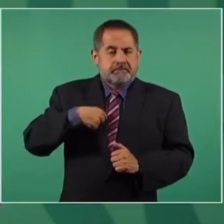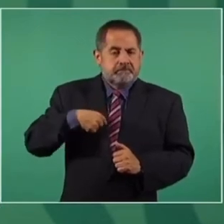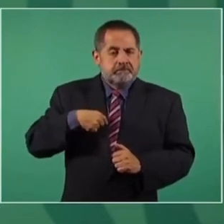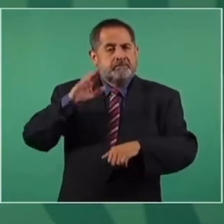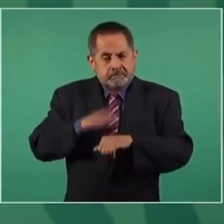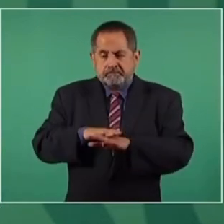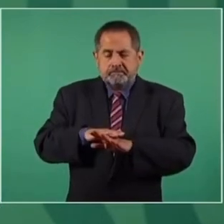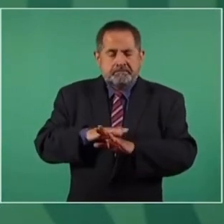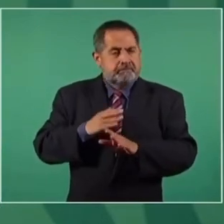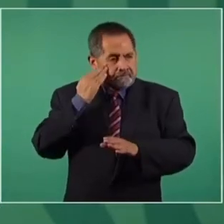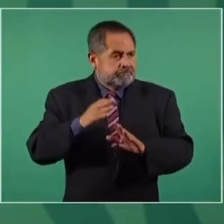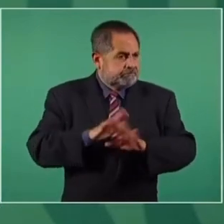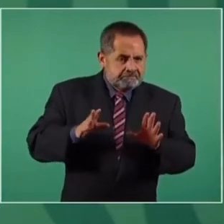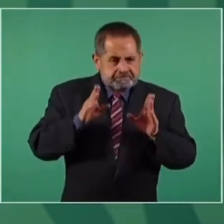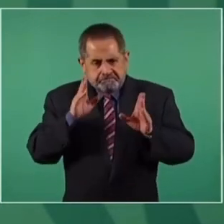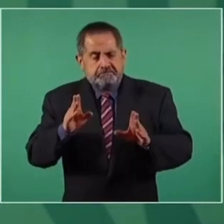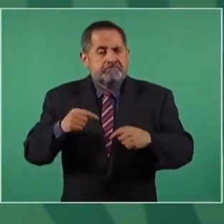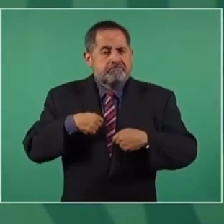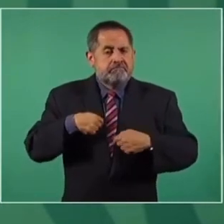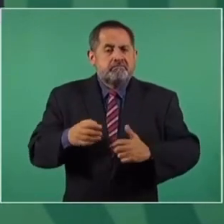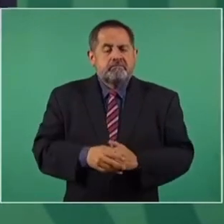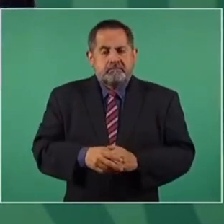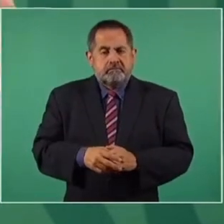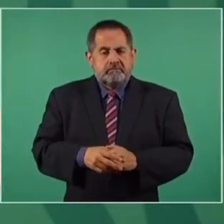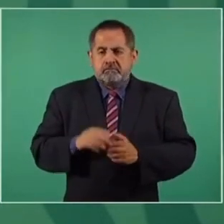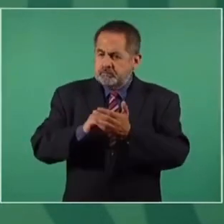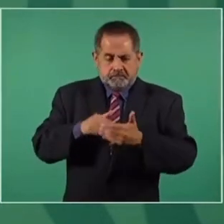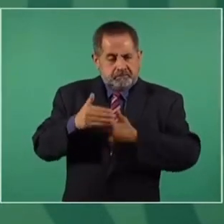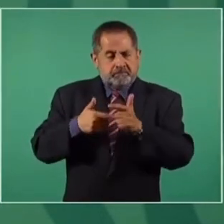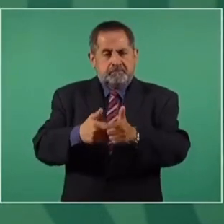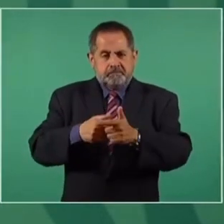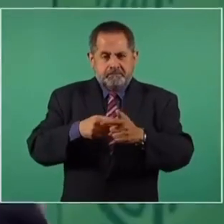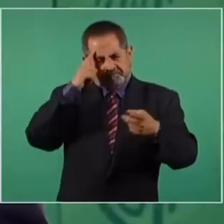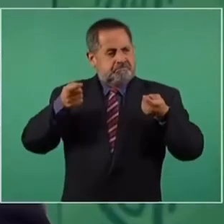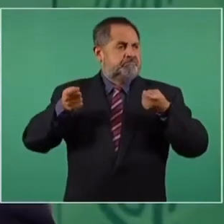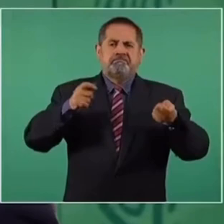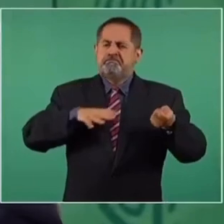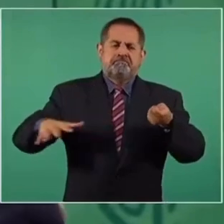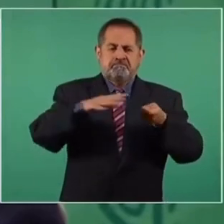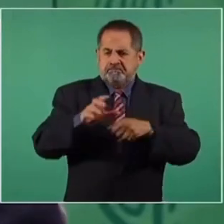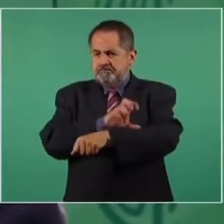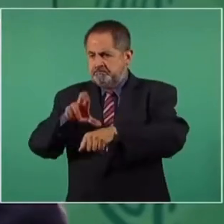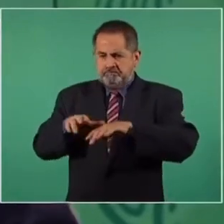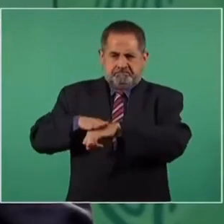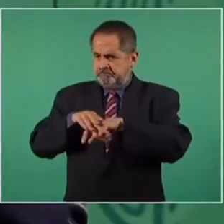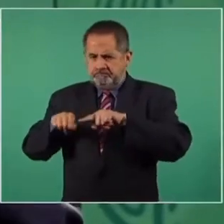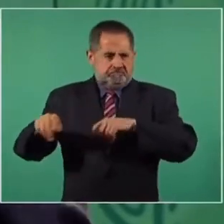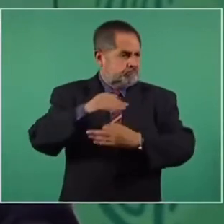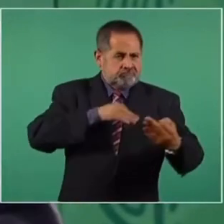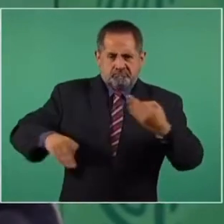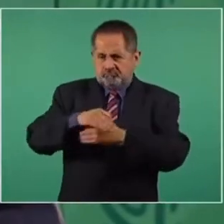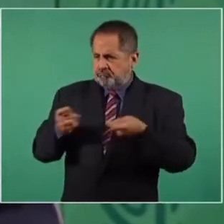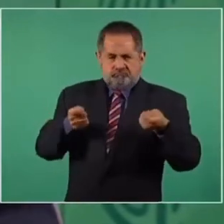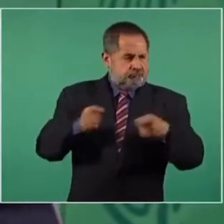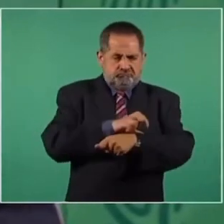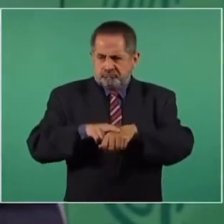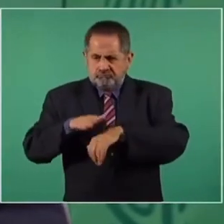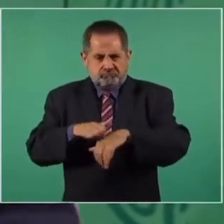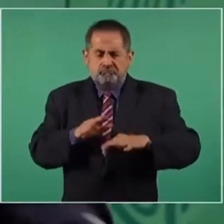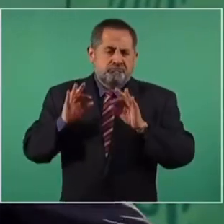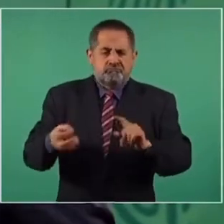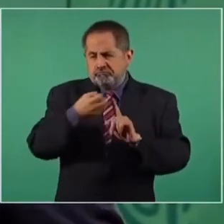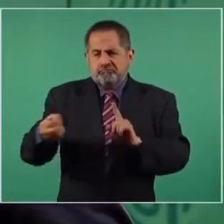más tiempo de continuar con la conducción, con la coordinación del esfuerzo de todos los servidores públicos